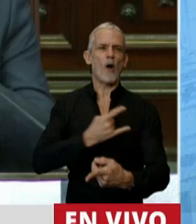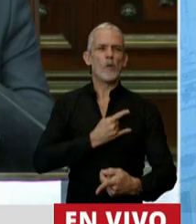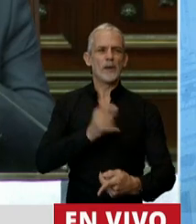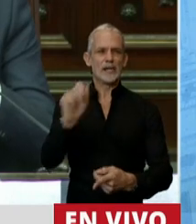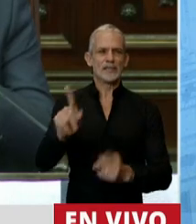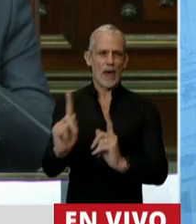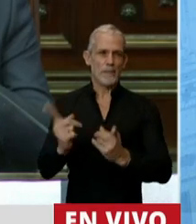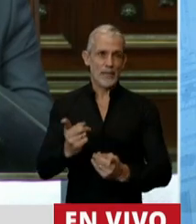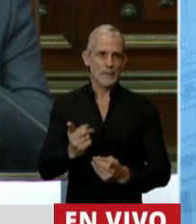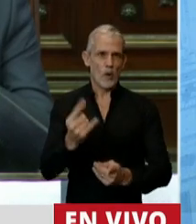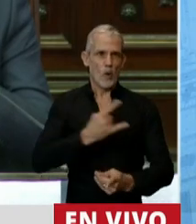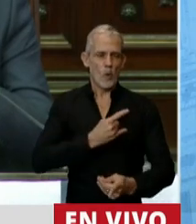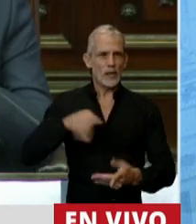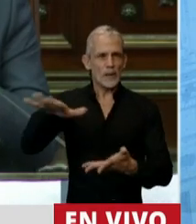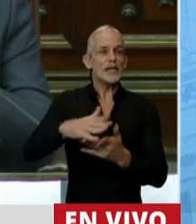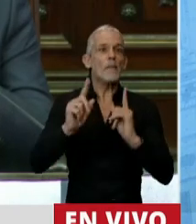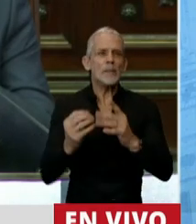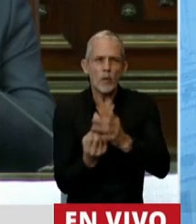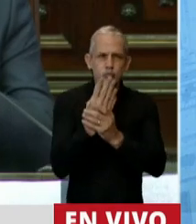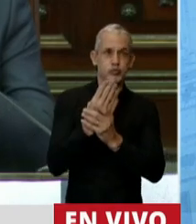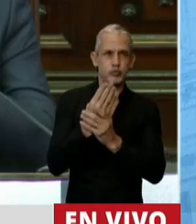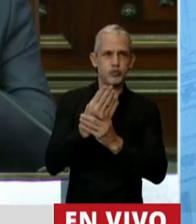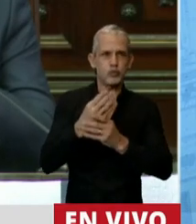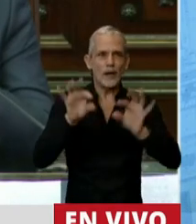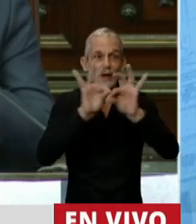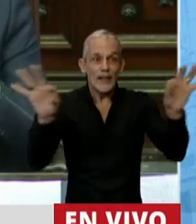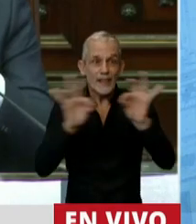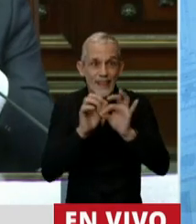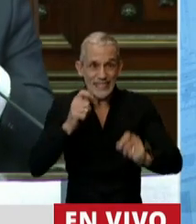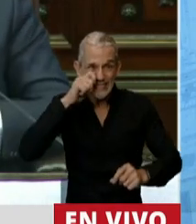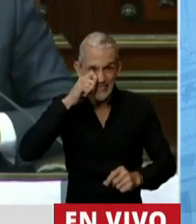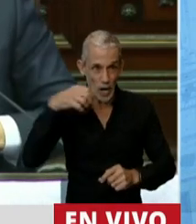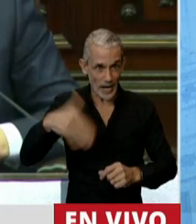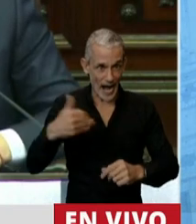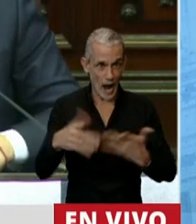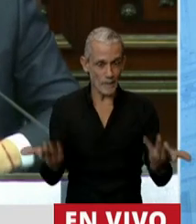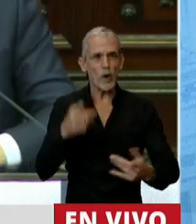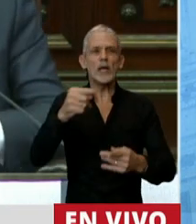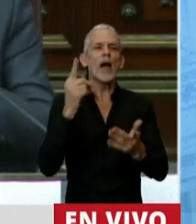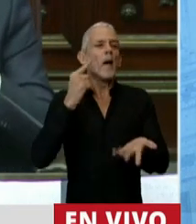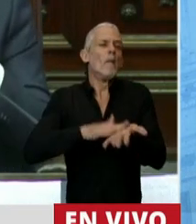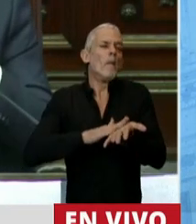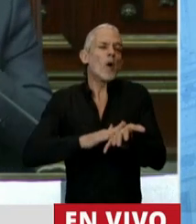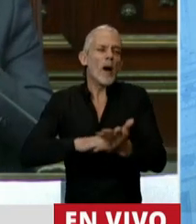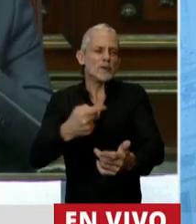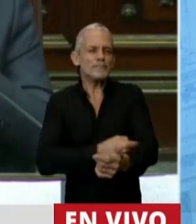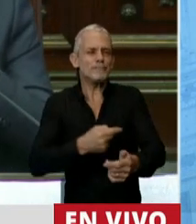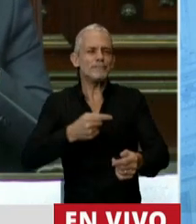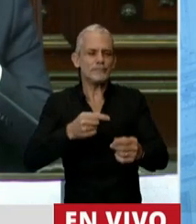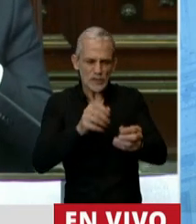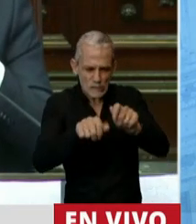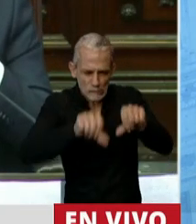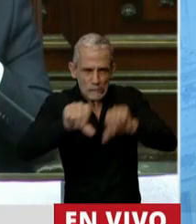corresponde a esa universidad, creó los testeos rápidos. Y está ahora probando el suero hiperinmune, que fuimos a visitar con el